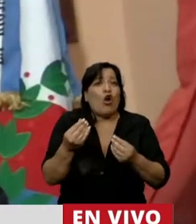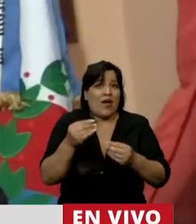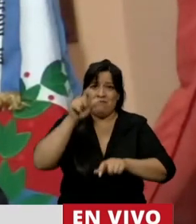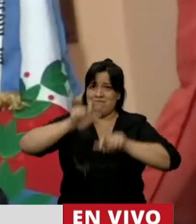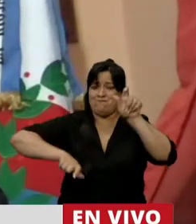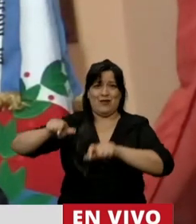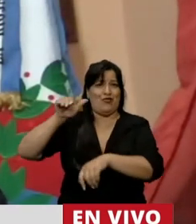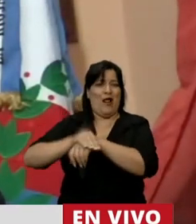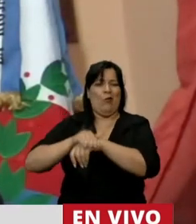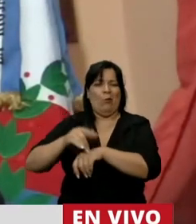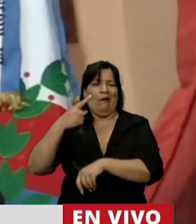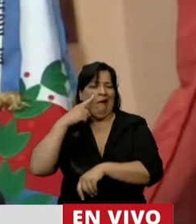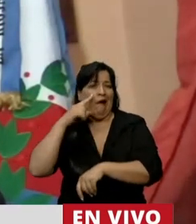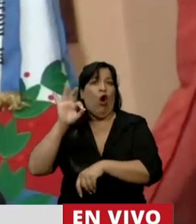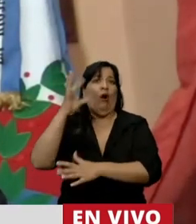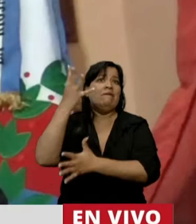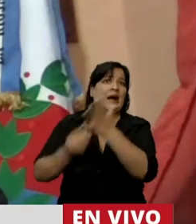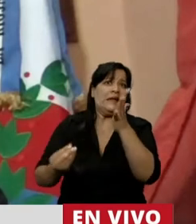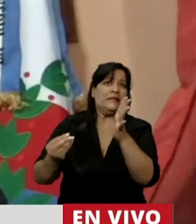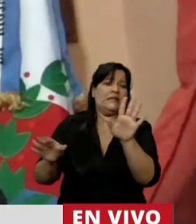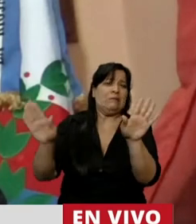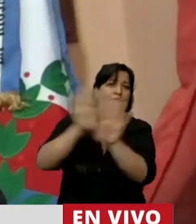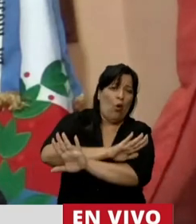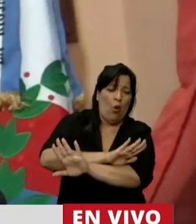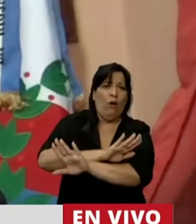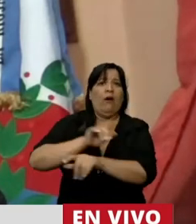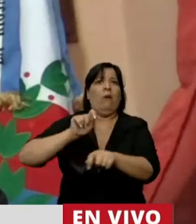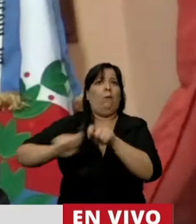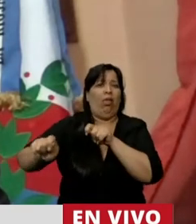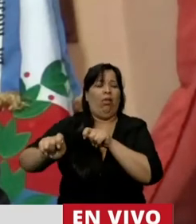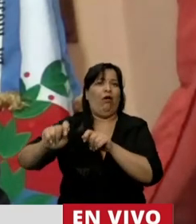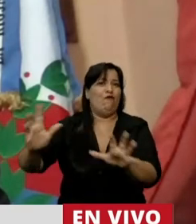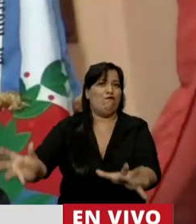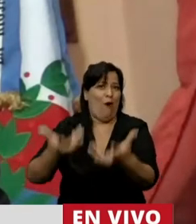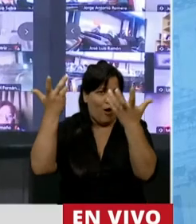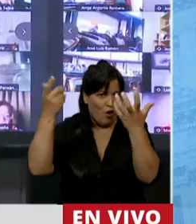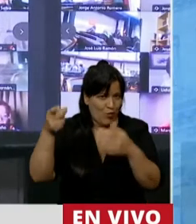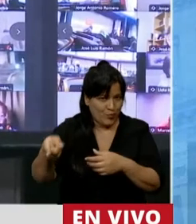que intencional o accidentalmente inicia el fuego. Los estudios...